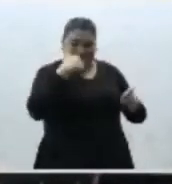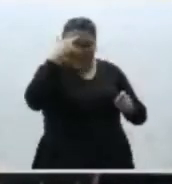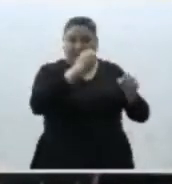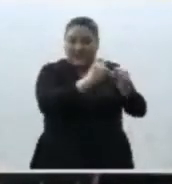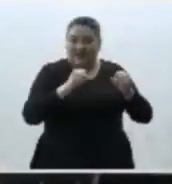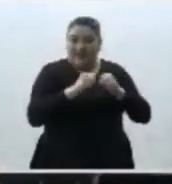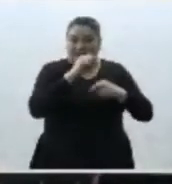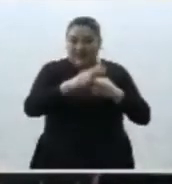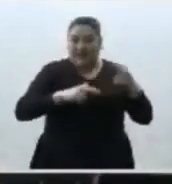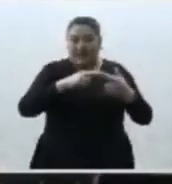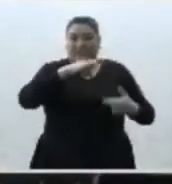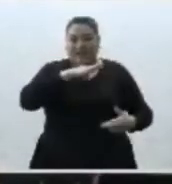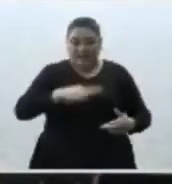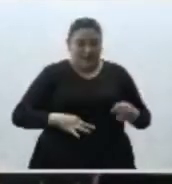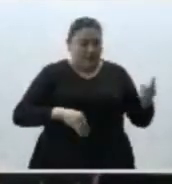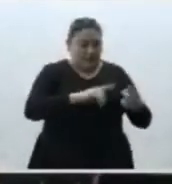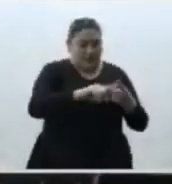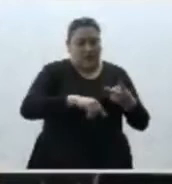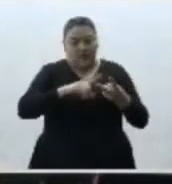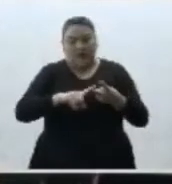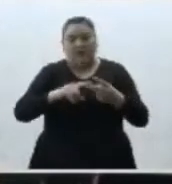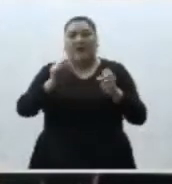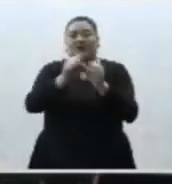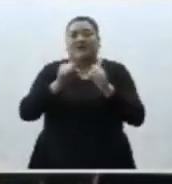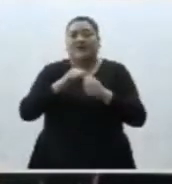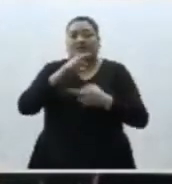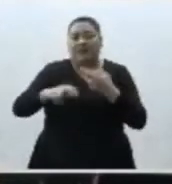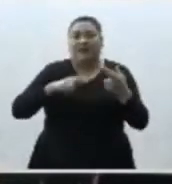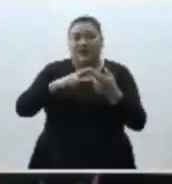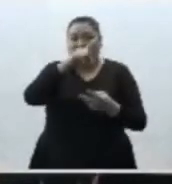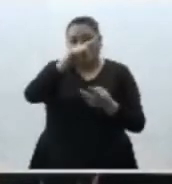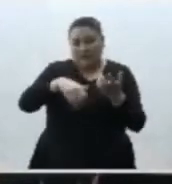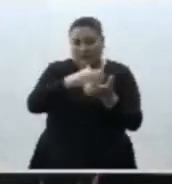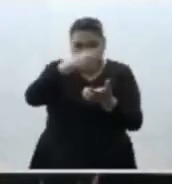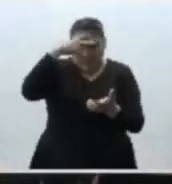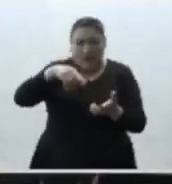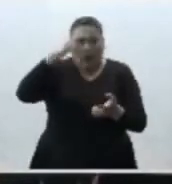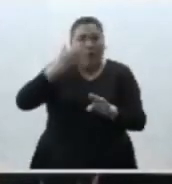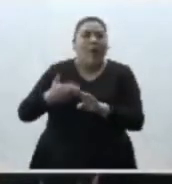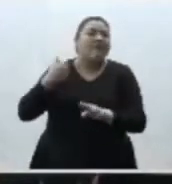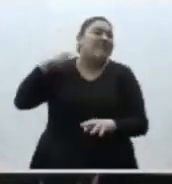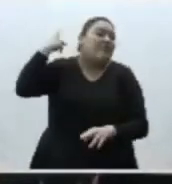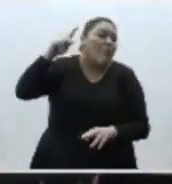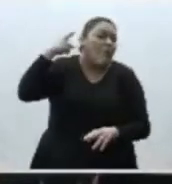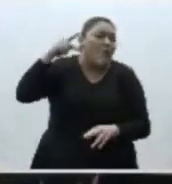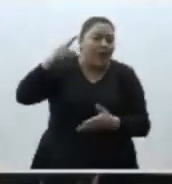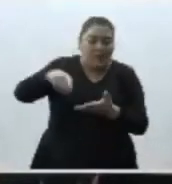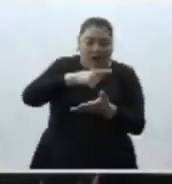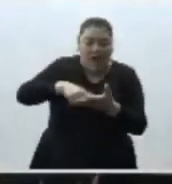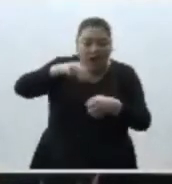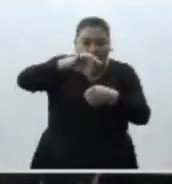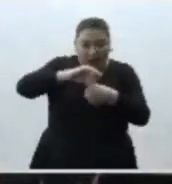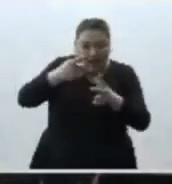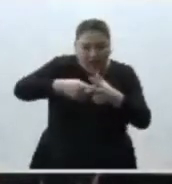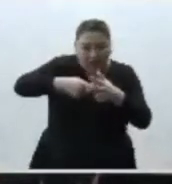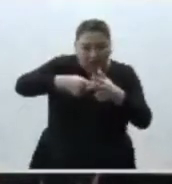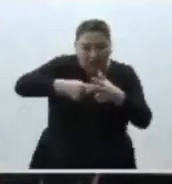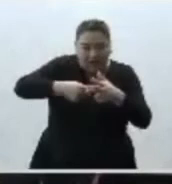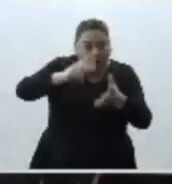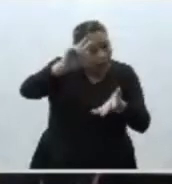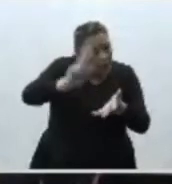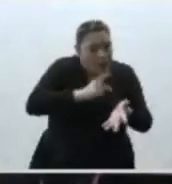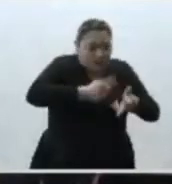la Sala Regional Toluca y a la Sala Regional Ciudad de México para efectuar el recuento de votos en el caso de la elección para gobernador